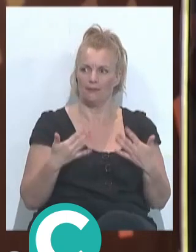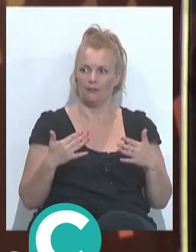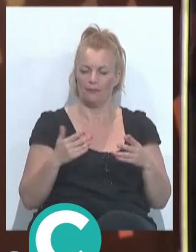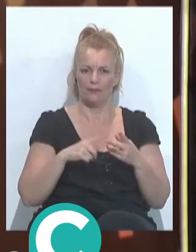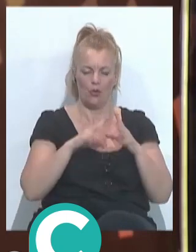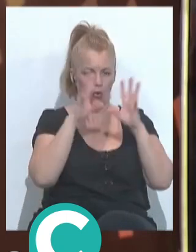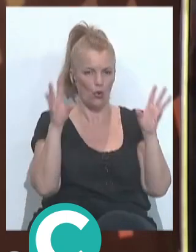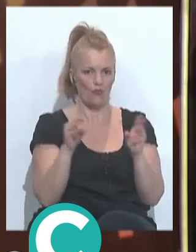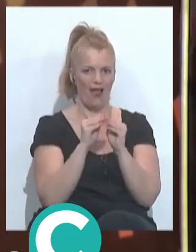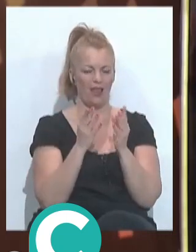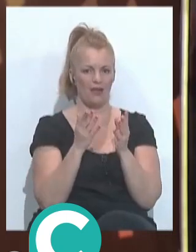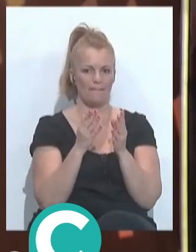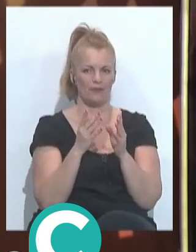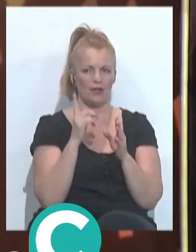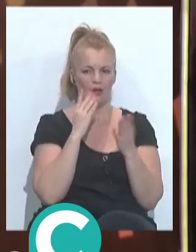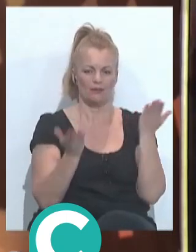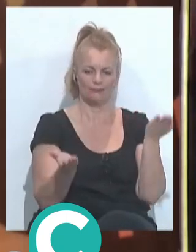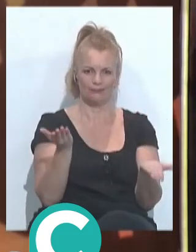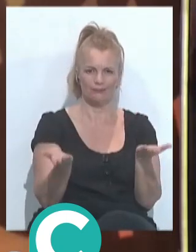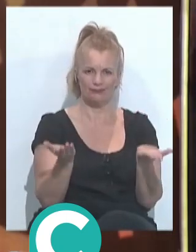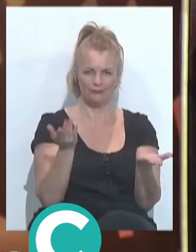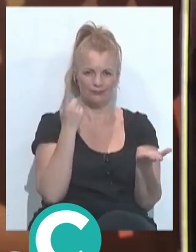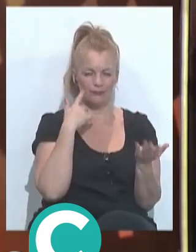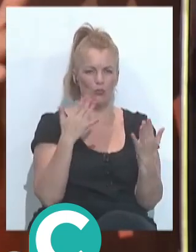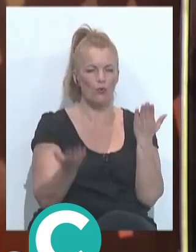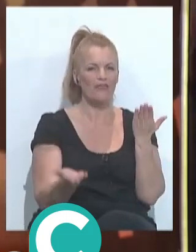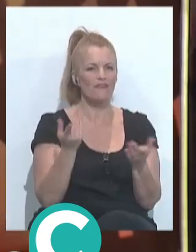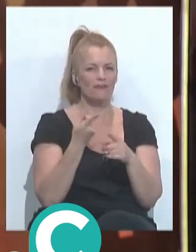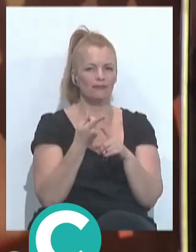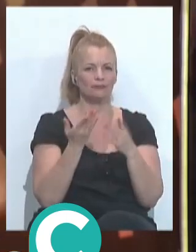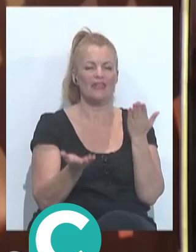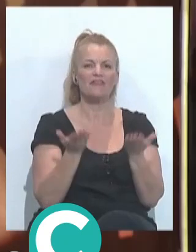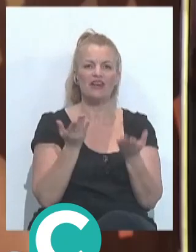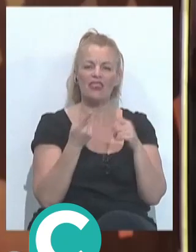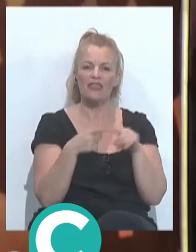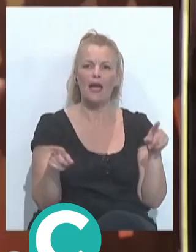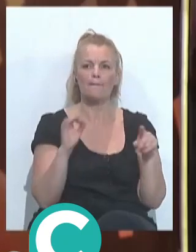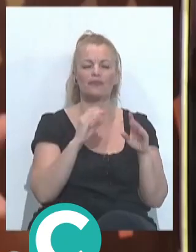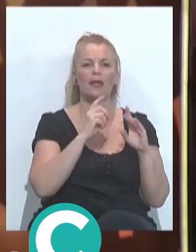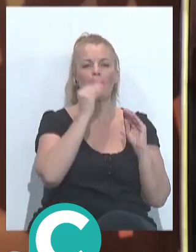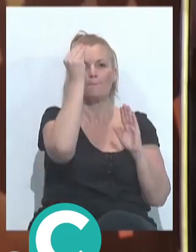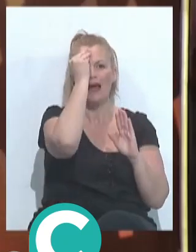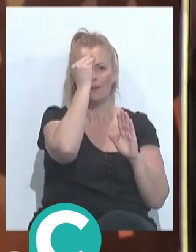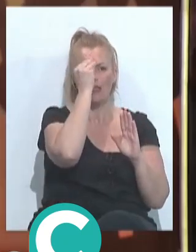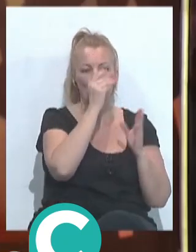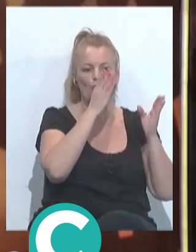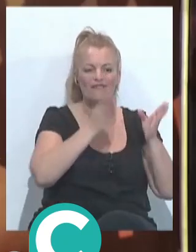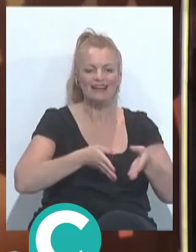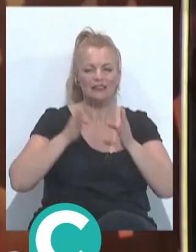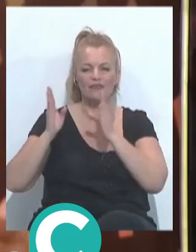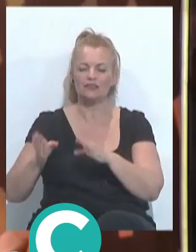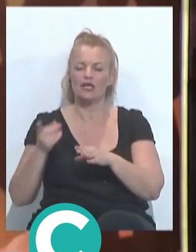en global ¿no? hemos tenido esas dos caras en este caso además de esa diferencia en baremaciones de una fase a otra